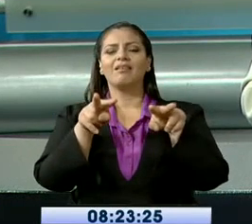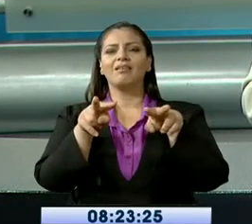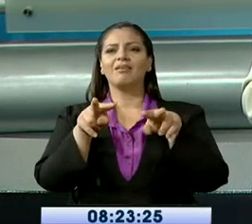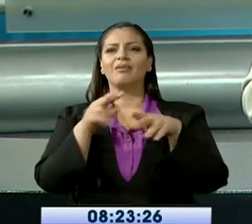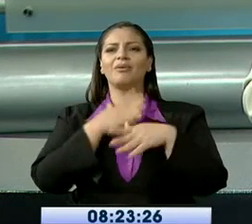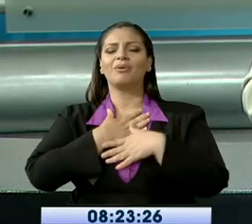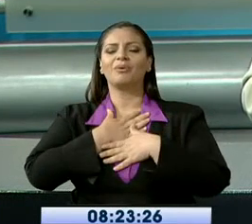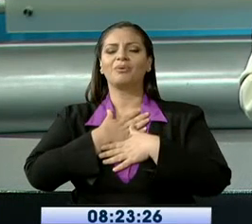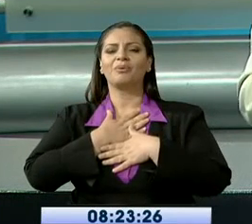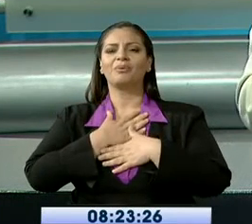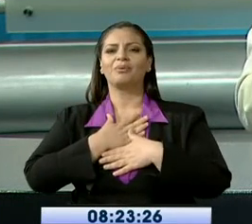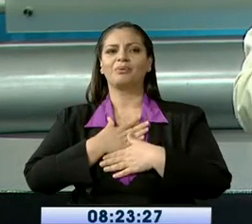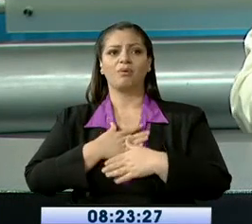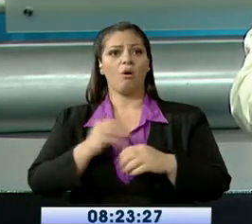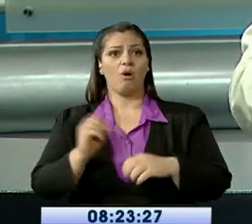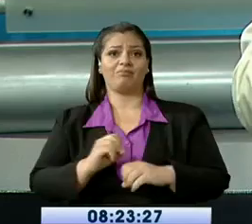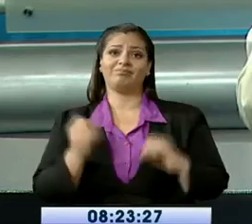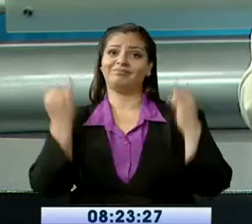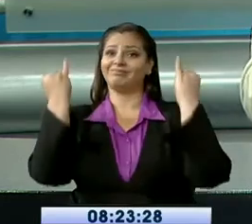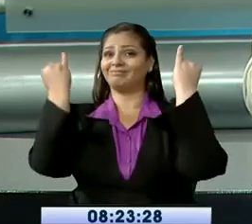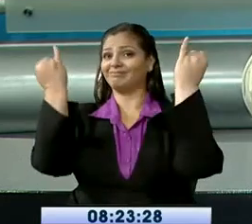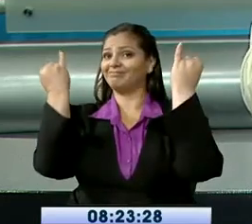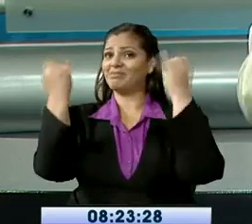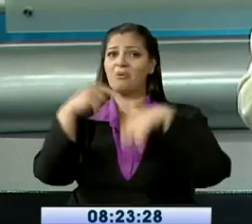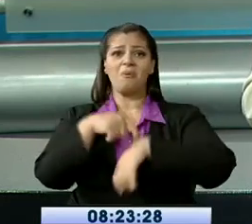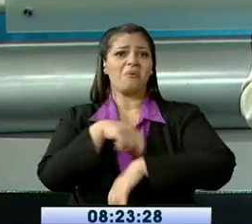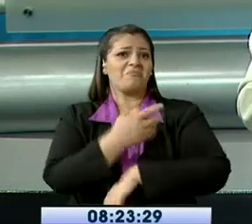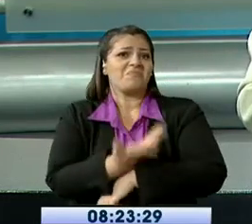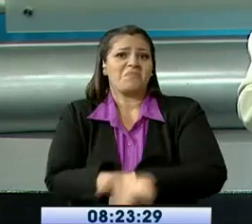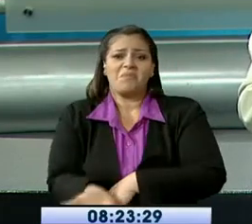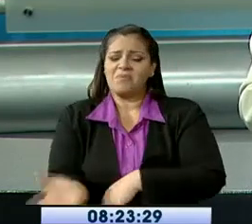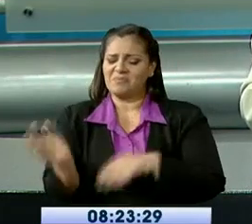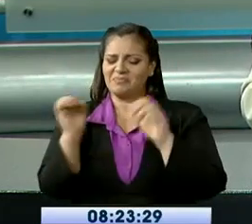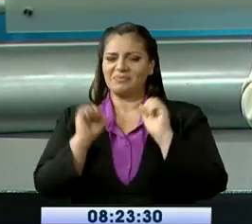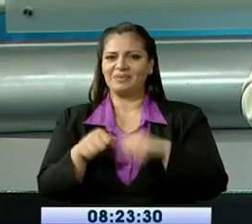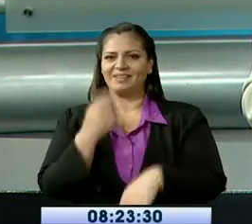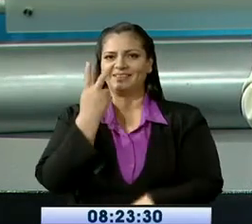diversión a cualquier hora del día. Veamos.